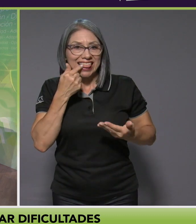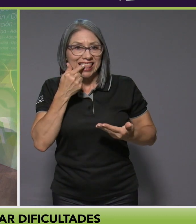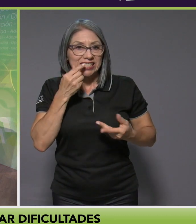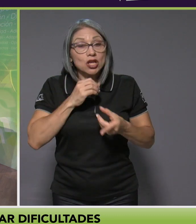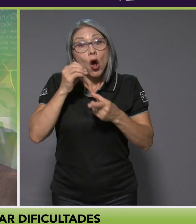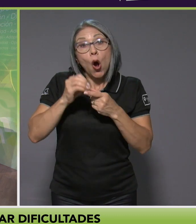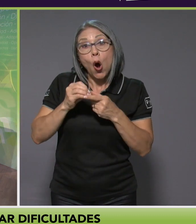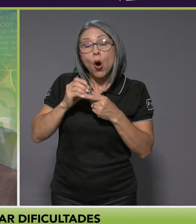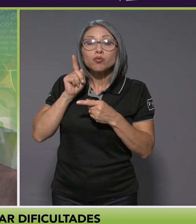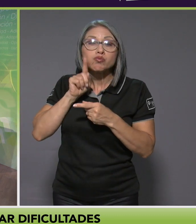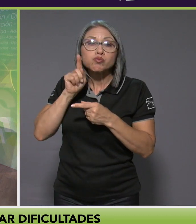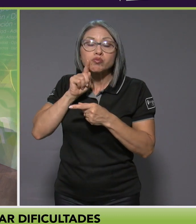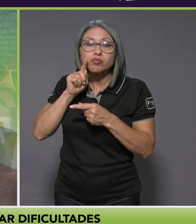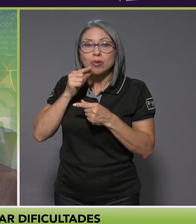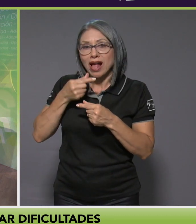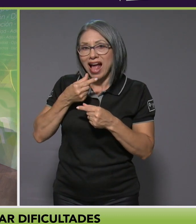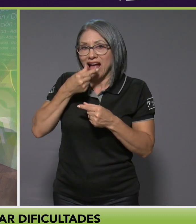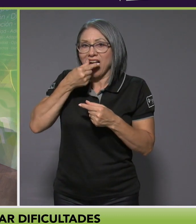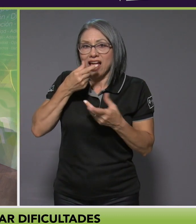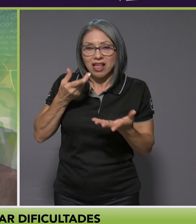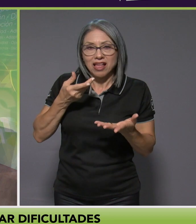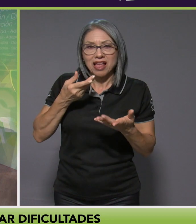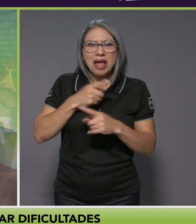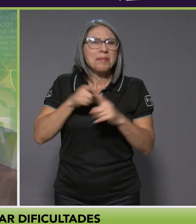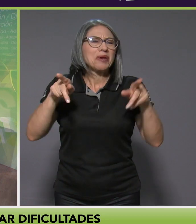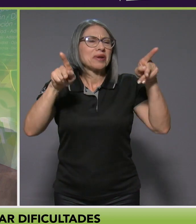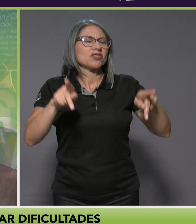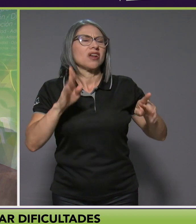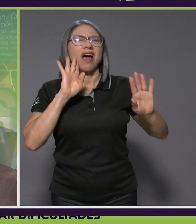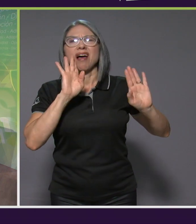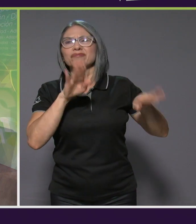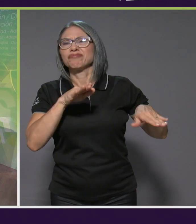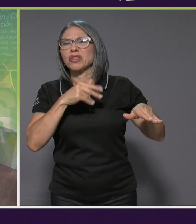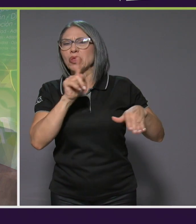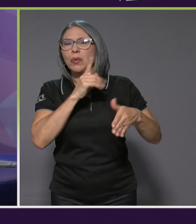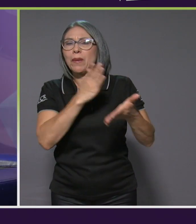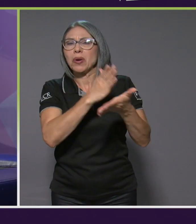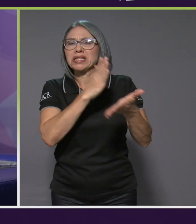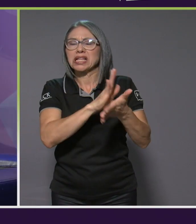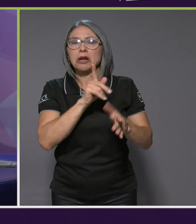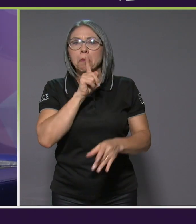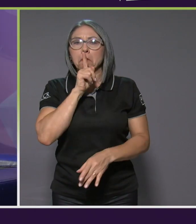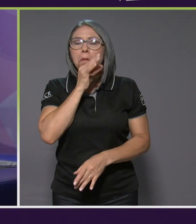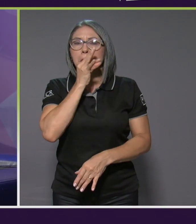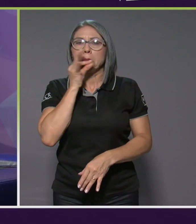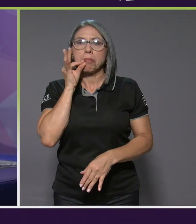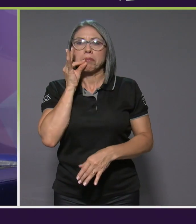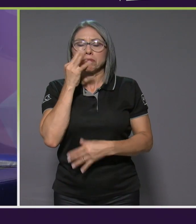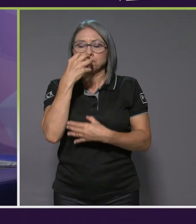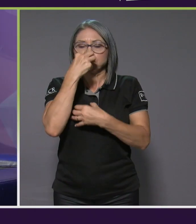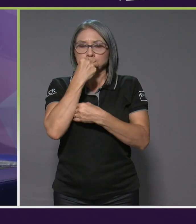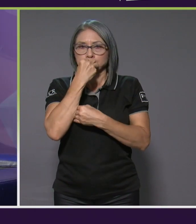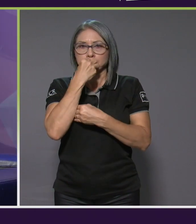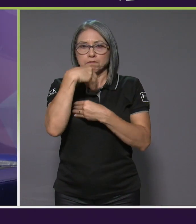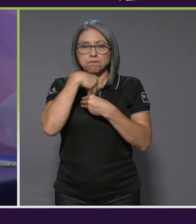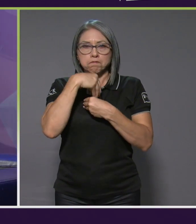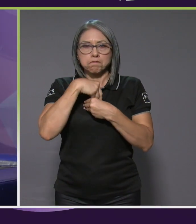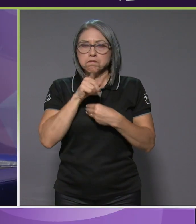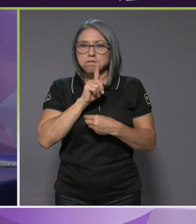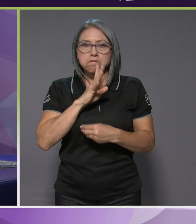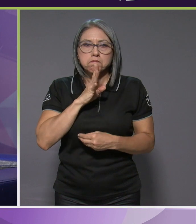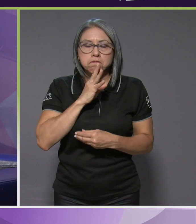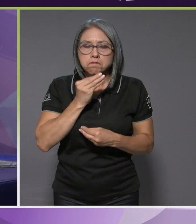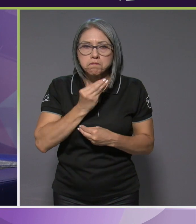usara, pero para no molestar, entonces no dice nada, ¿verdad?, se queda con eso y mucho también de los problemas que vienen es